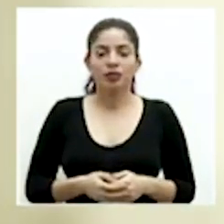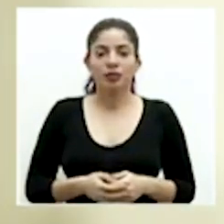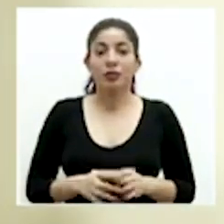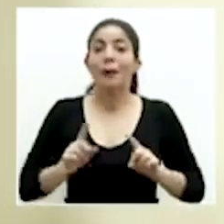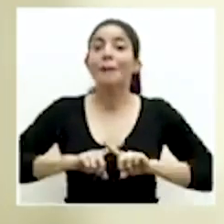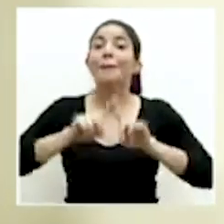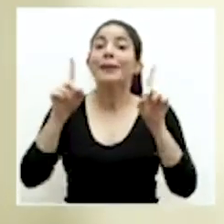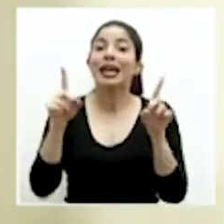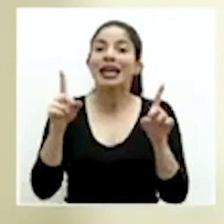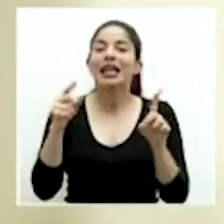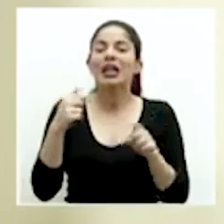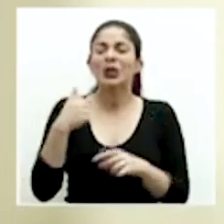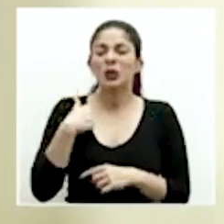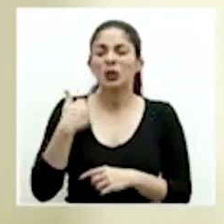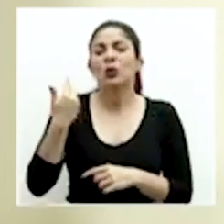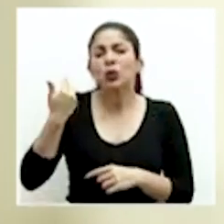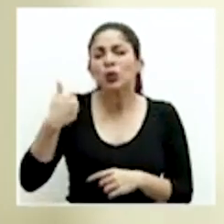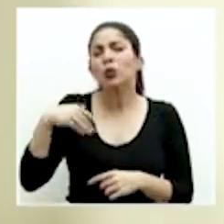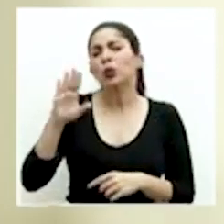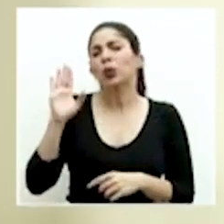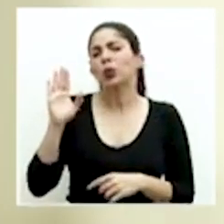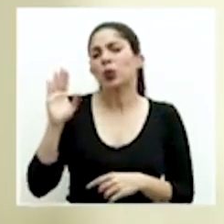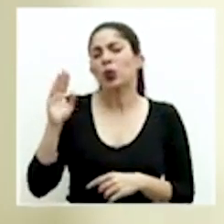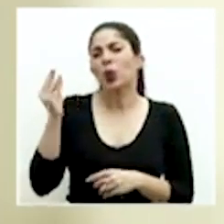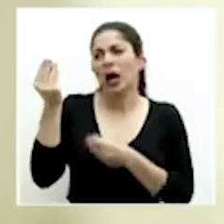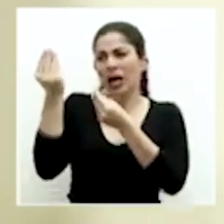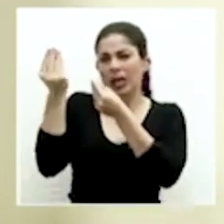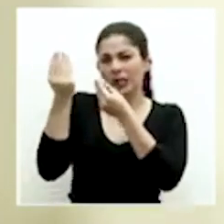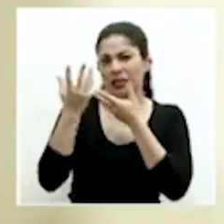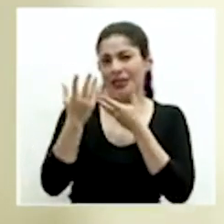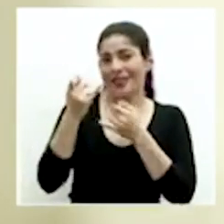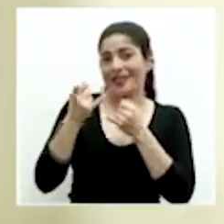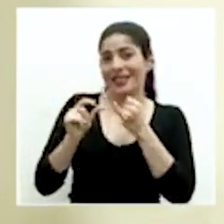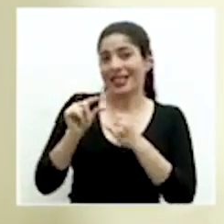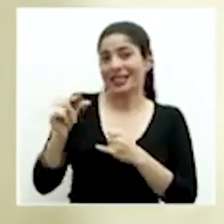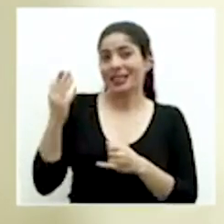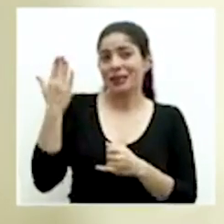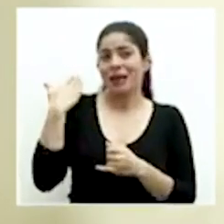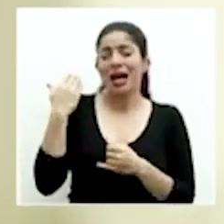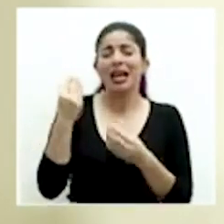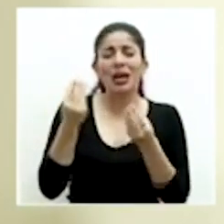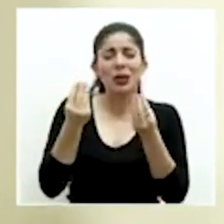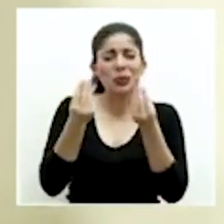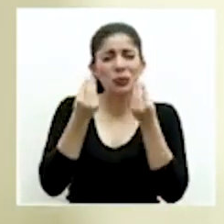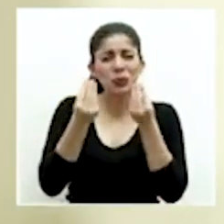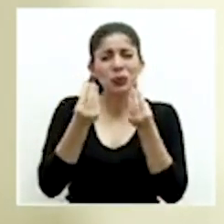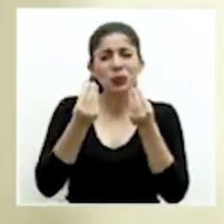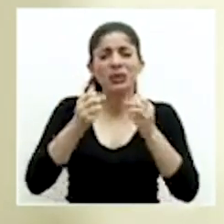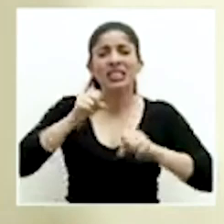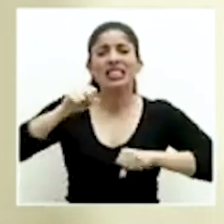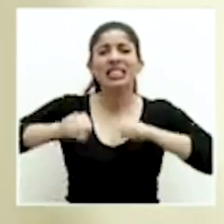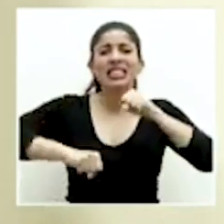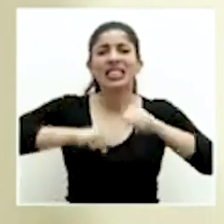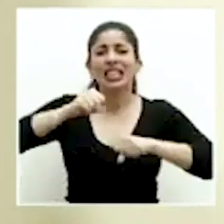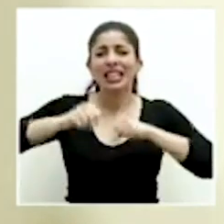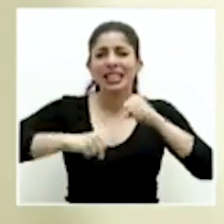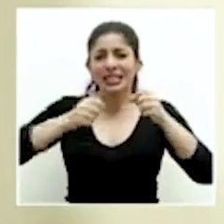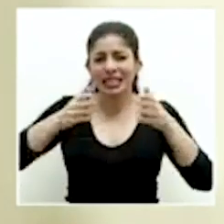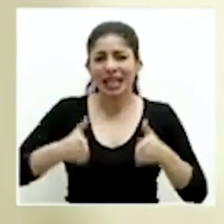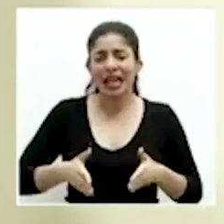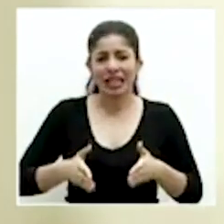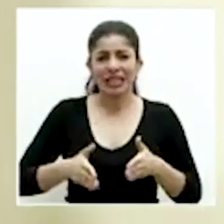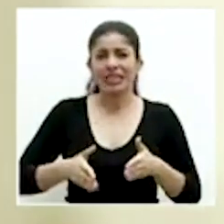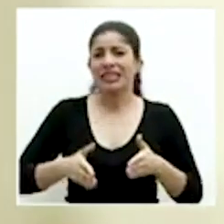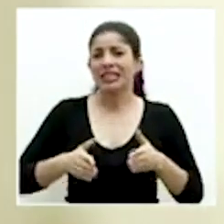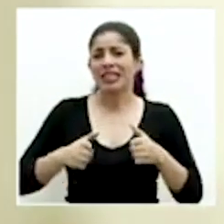Pero tuve, o tuvimos, la notificación el fin de semana de una gran cantidad de ciclistas que